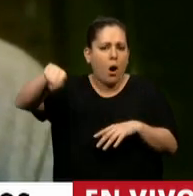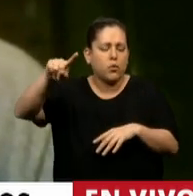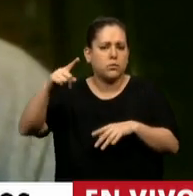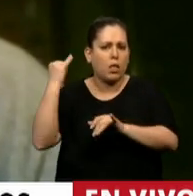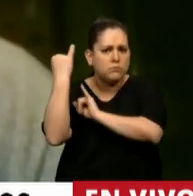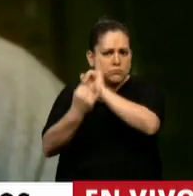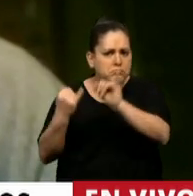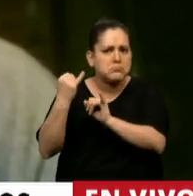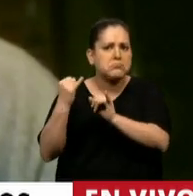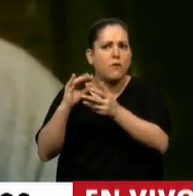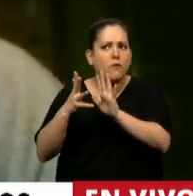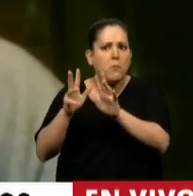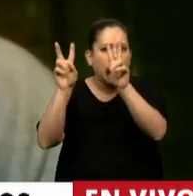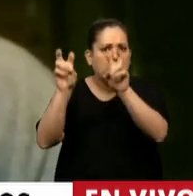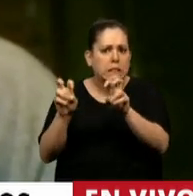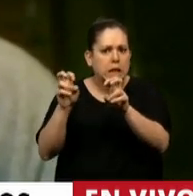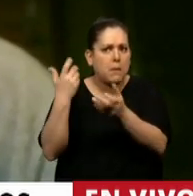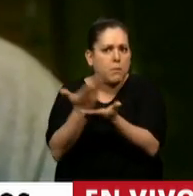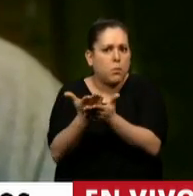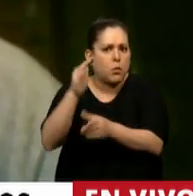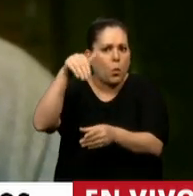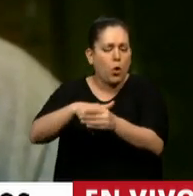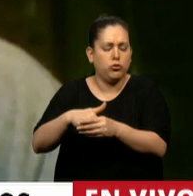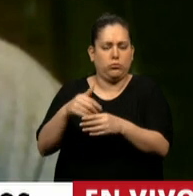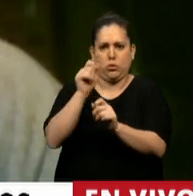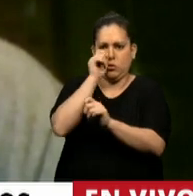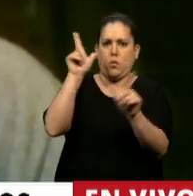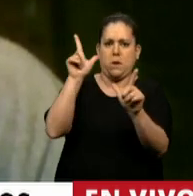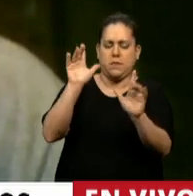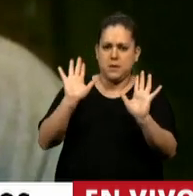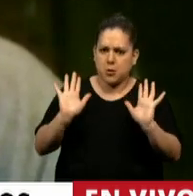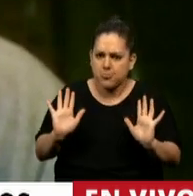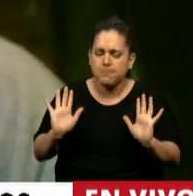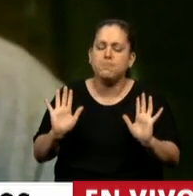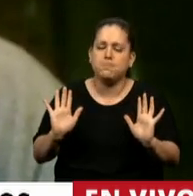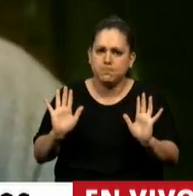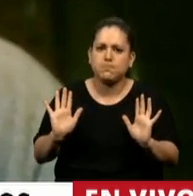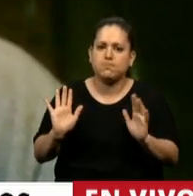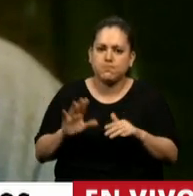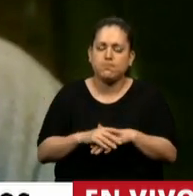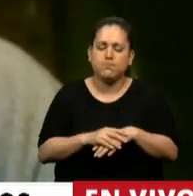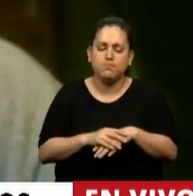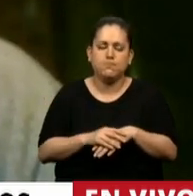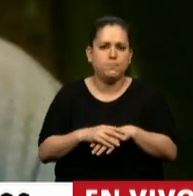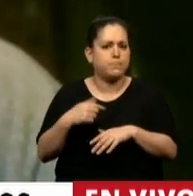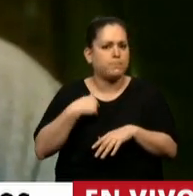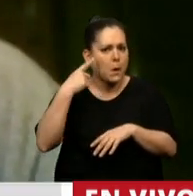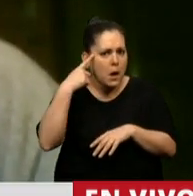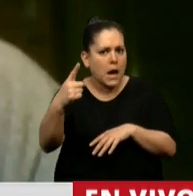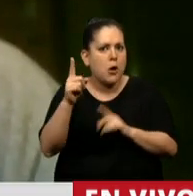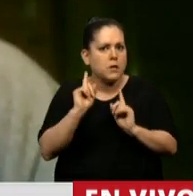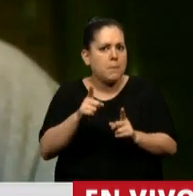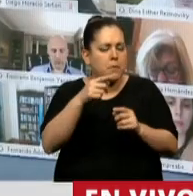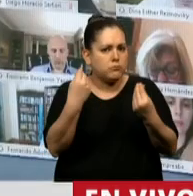planteado la votación. He sido sorprendido en mi buena fe, como creo que han sido